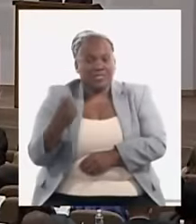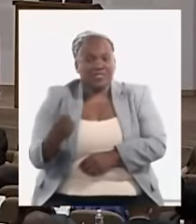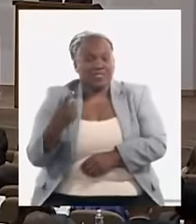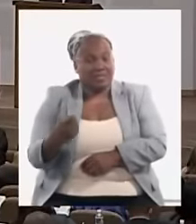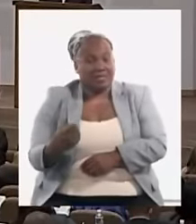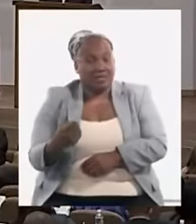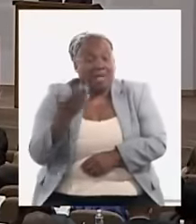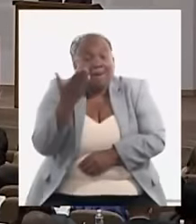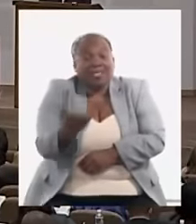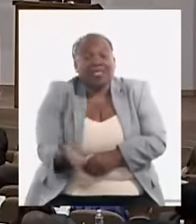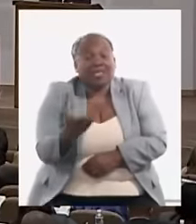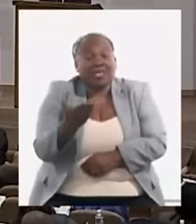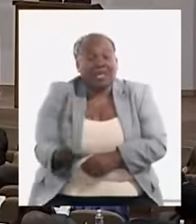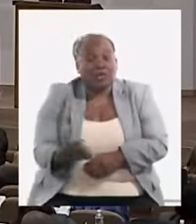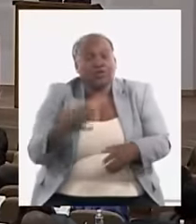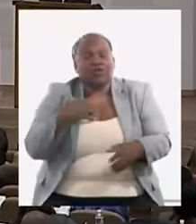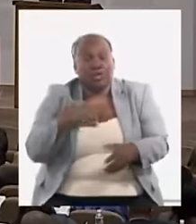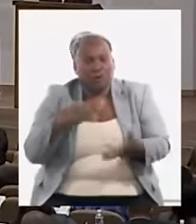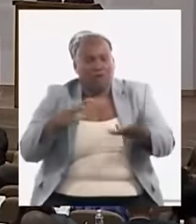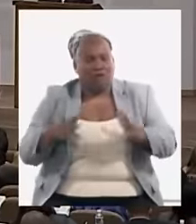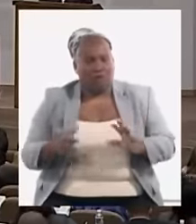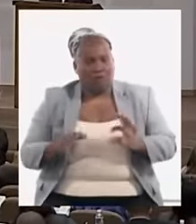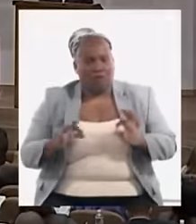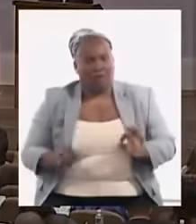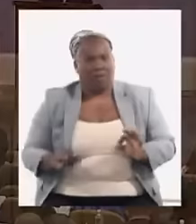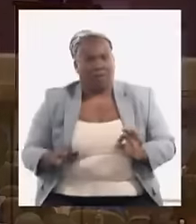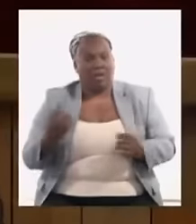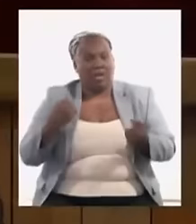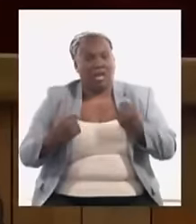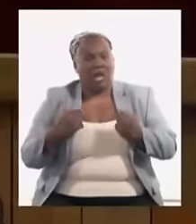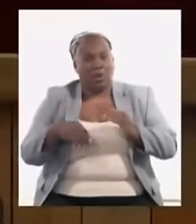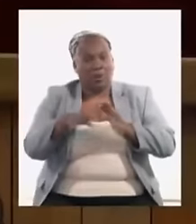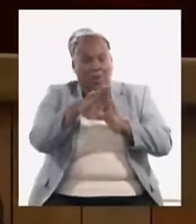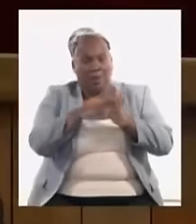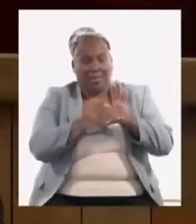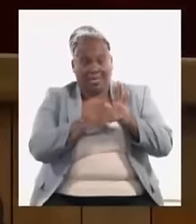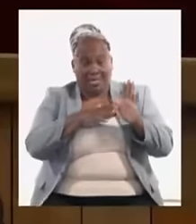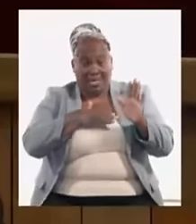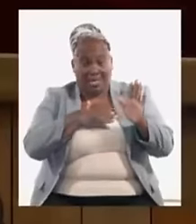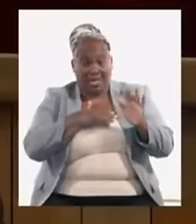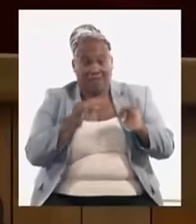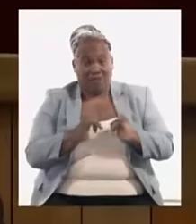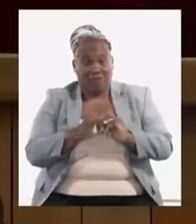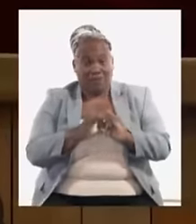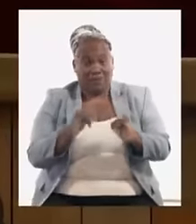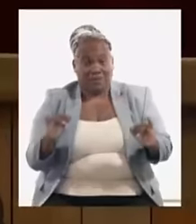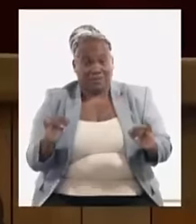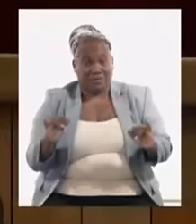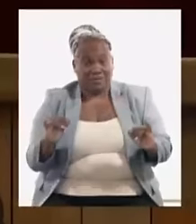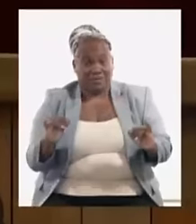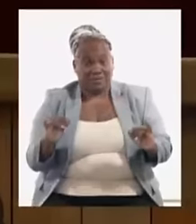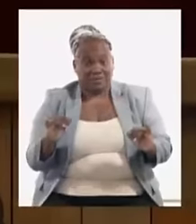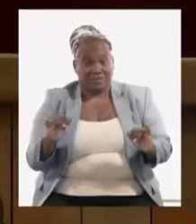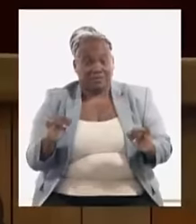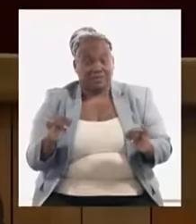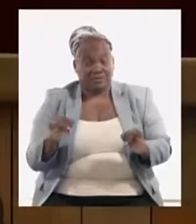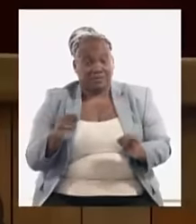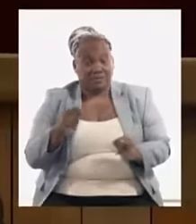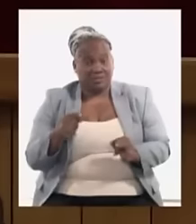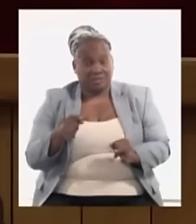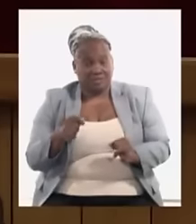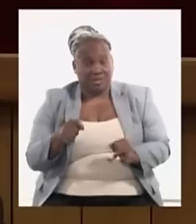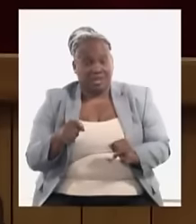tenemos los mecanismos de hecho algunas medidas de estas que estamos aquí informando de manera indirecta van a